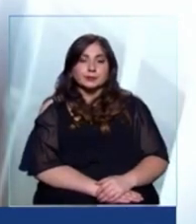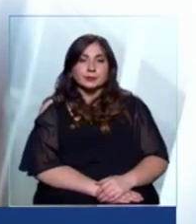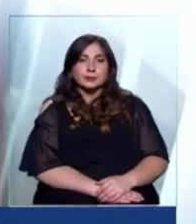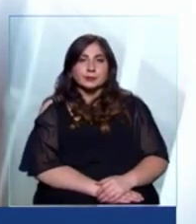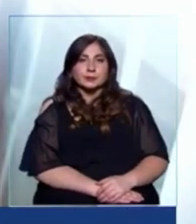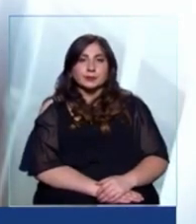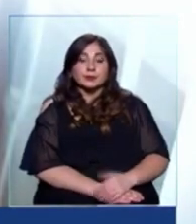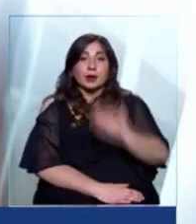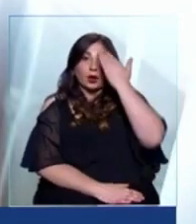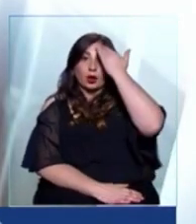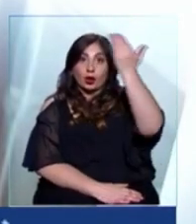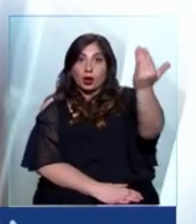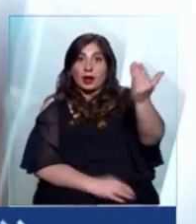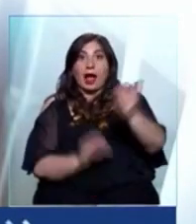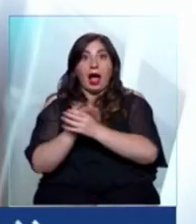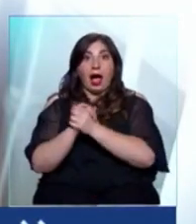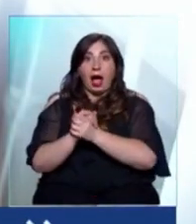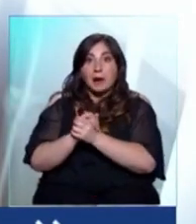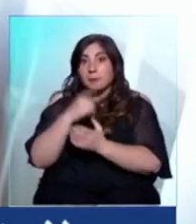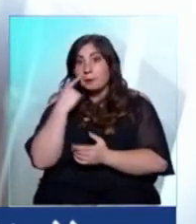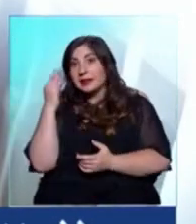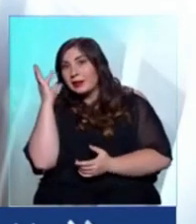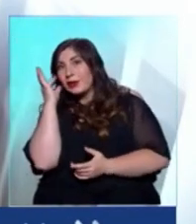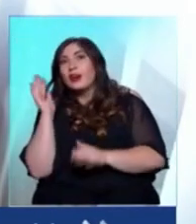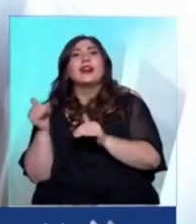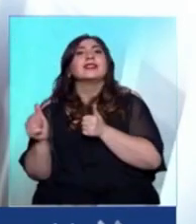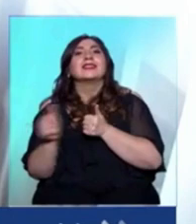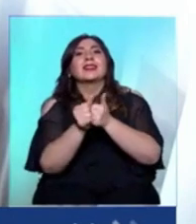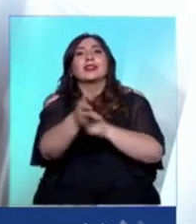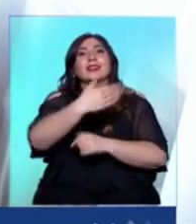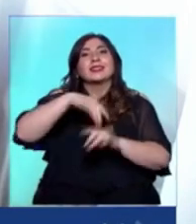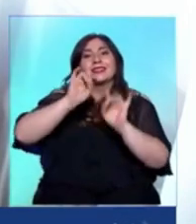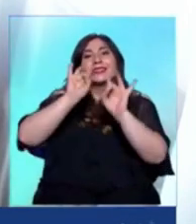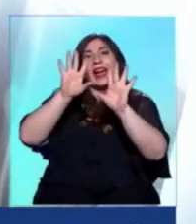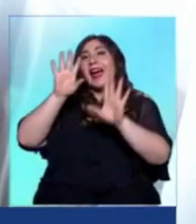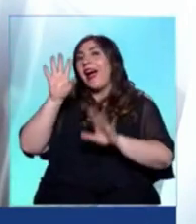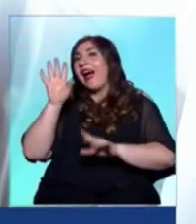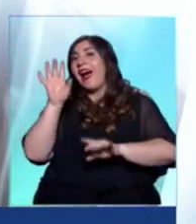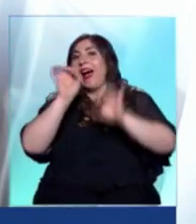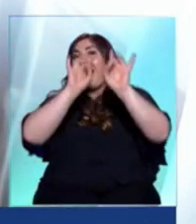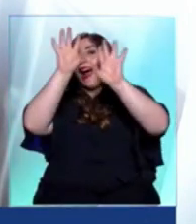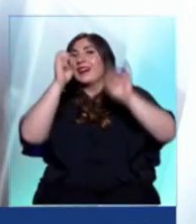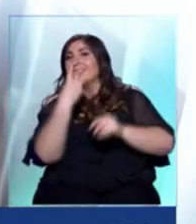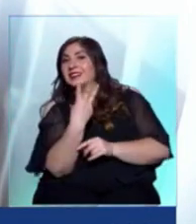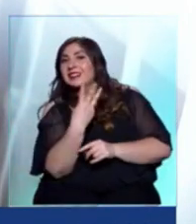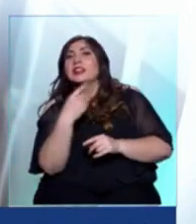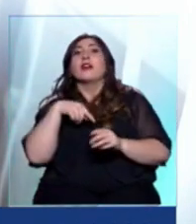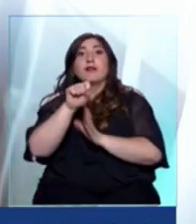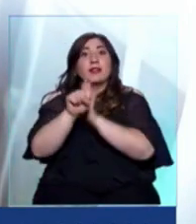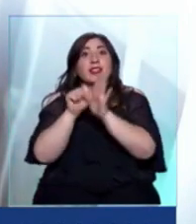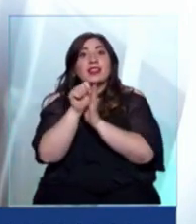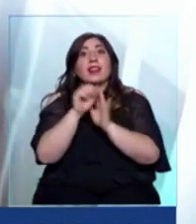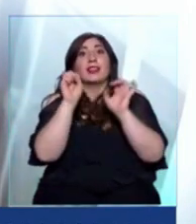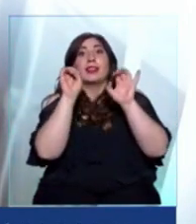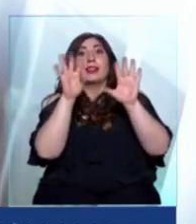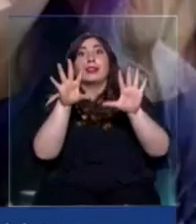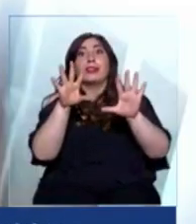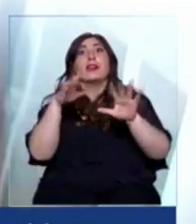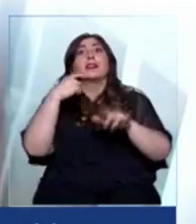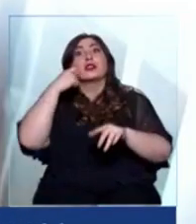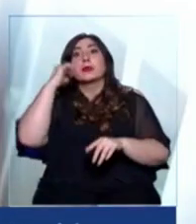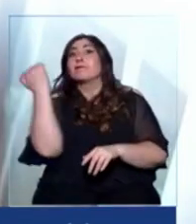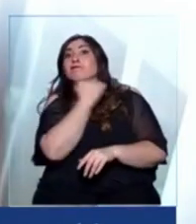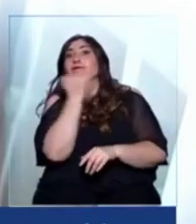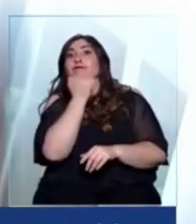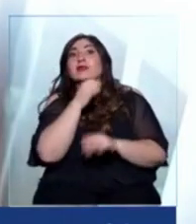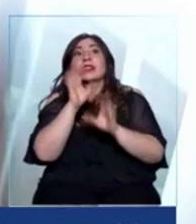Hola a todos nuestros amigos y amigas seguidoras de Star 3. Esta semana les hemos querido traer un video con 10 conceptos erróneos de astronomía.